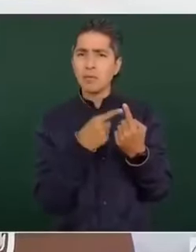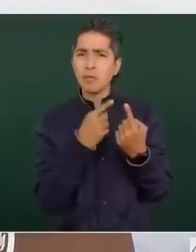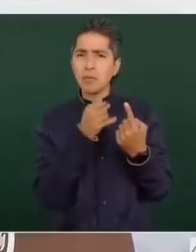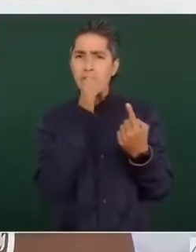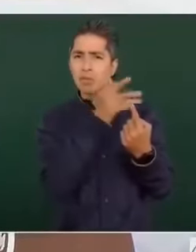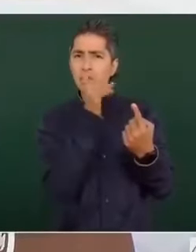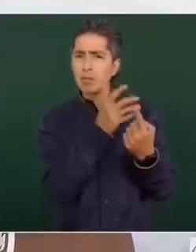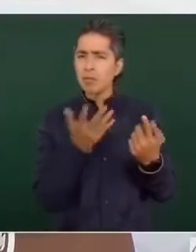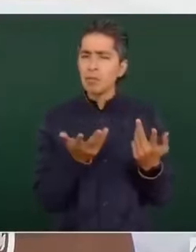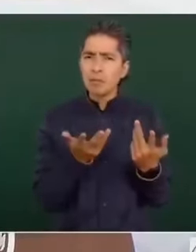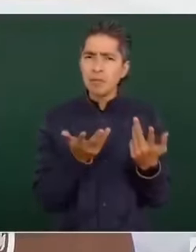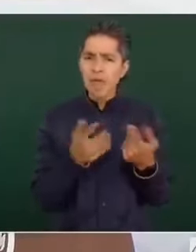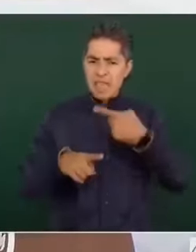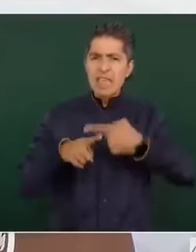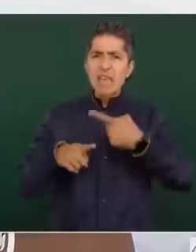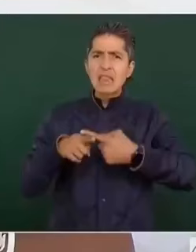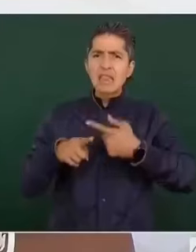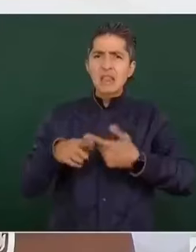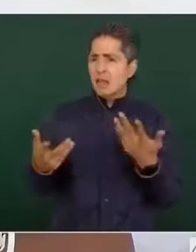¿Ahora sí que de parte de quién?